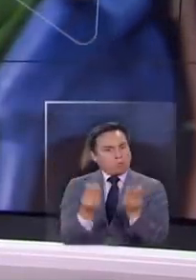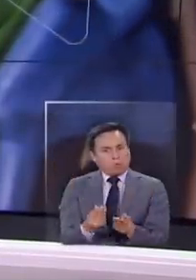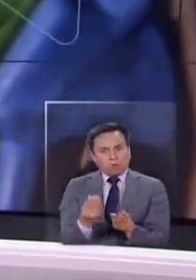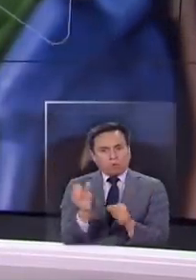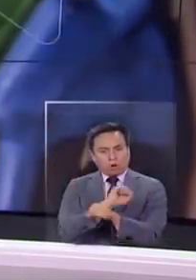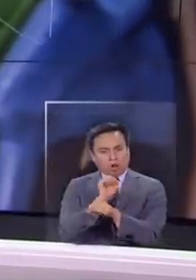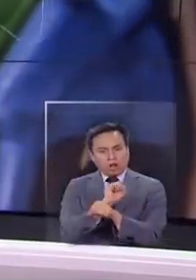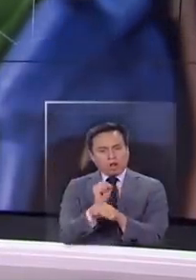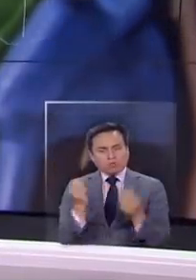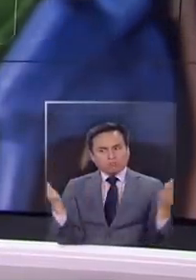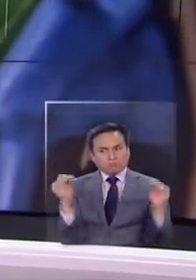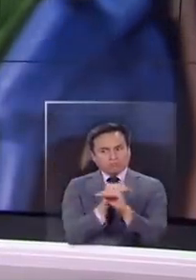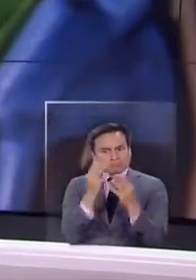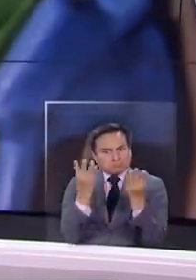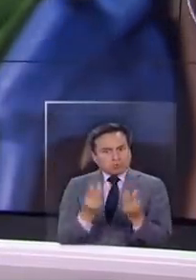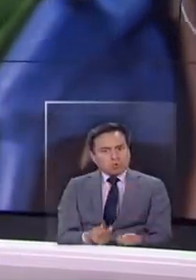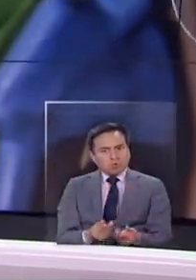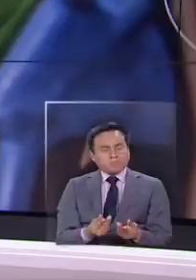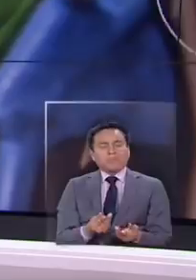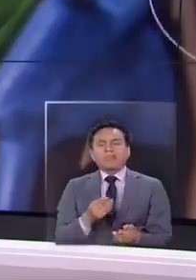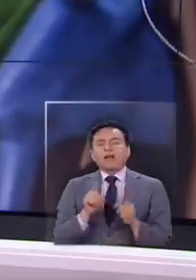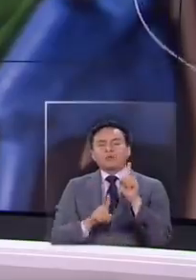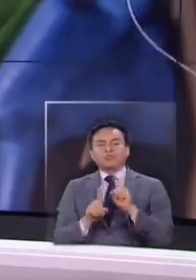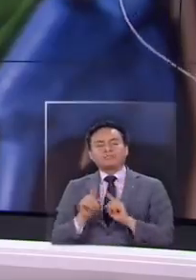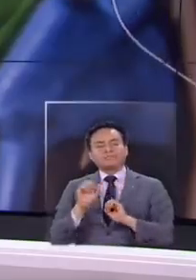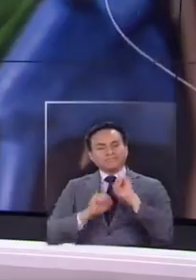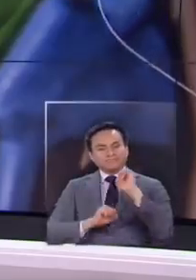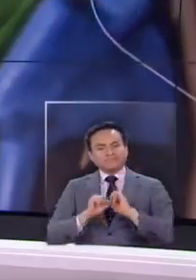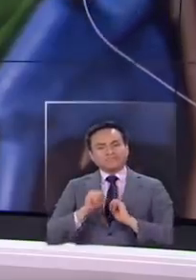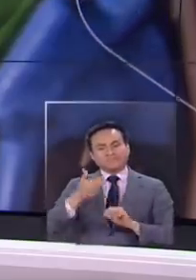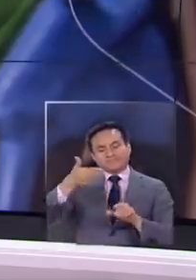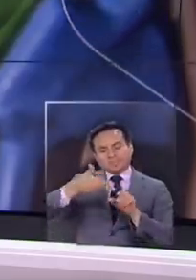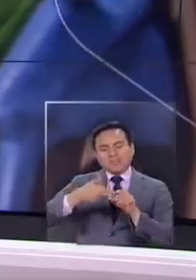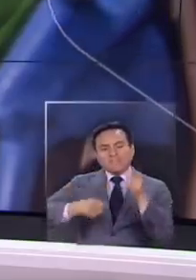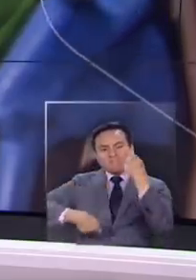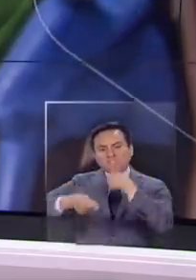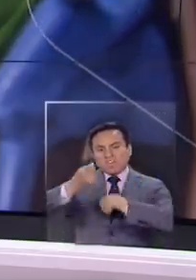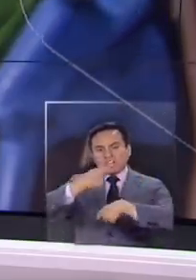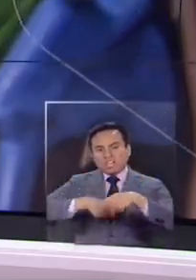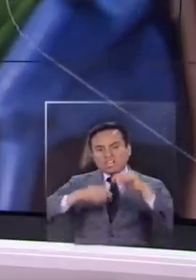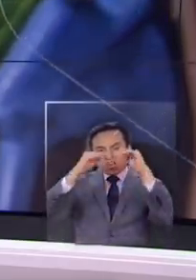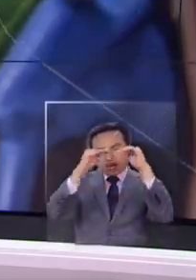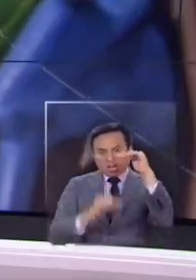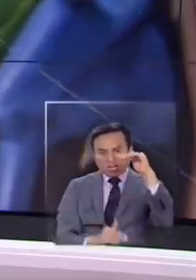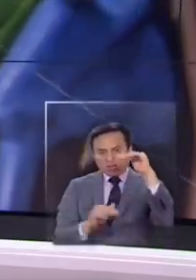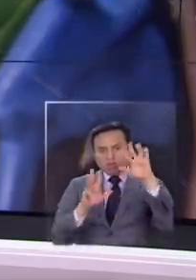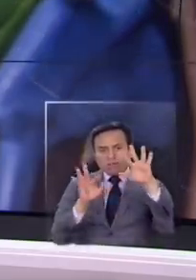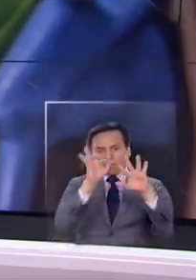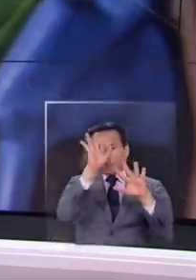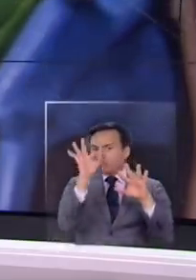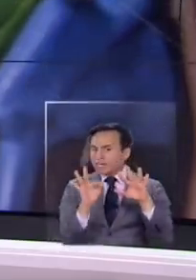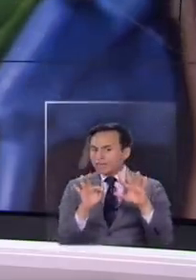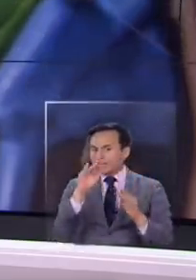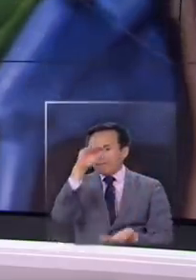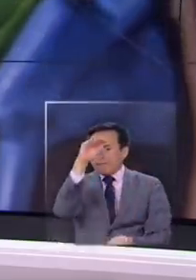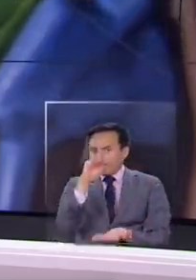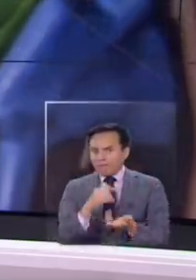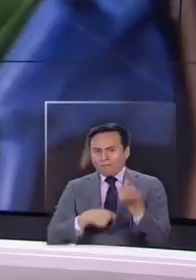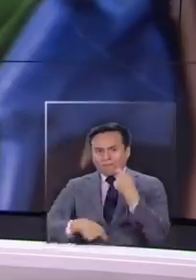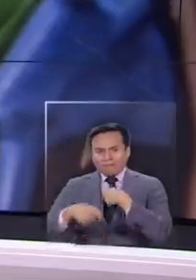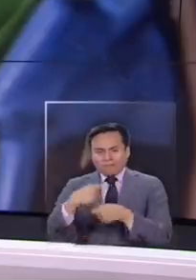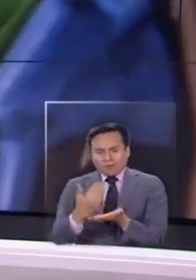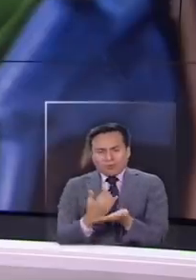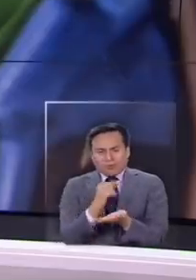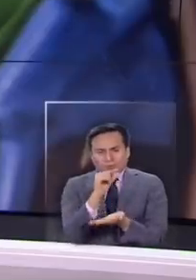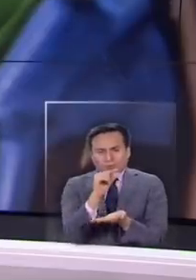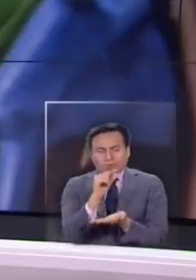bajado muchísimo. Según algunos distribuidores las ventas han caído un 90% en las últimas semanas. Y